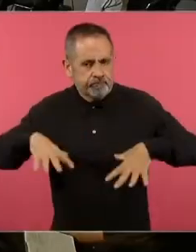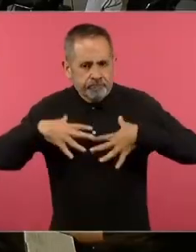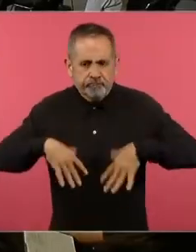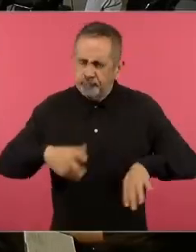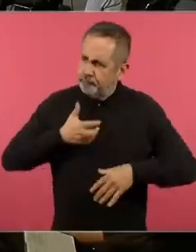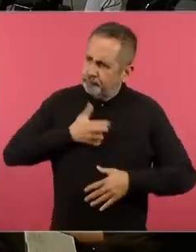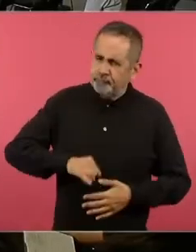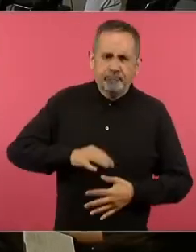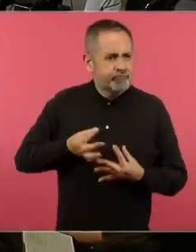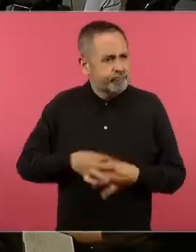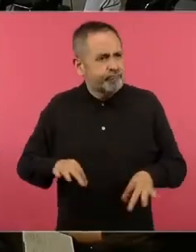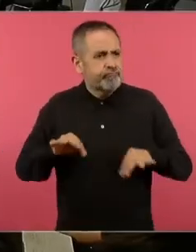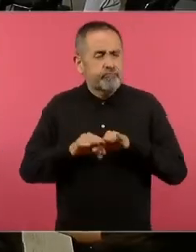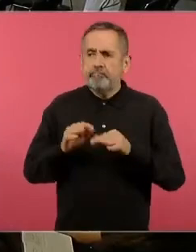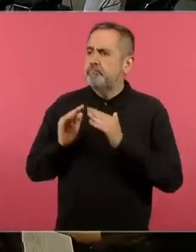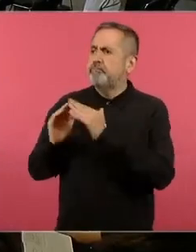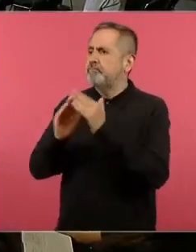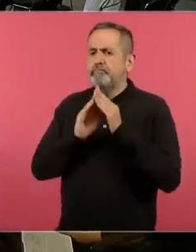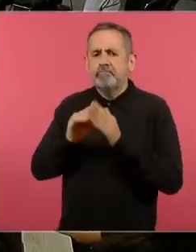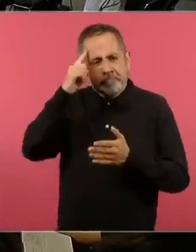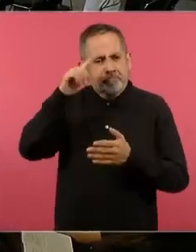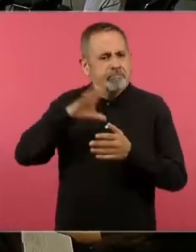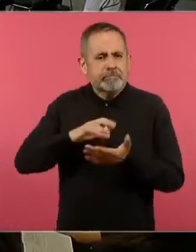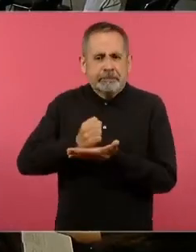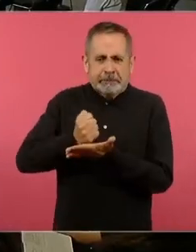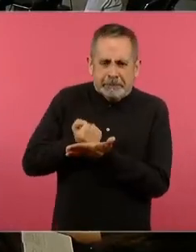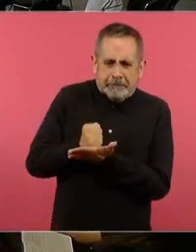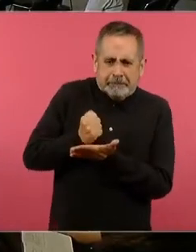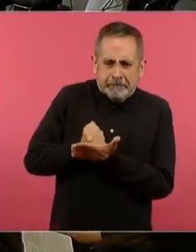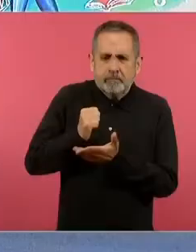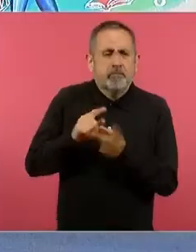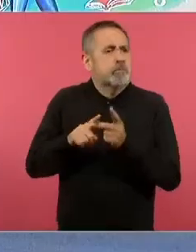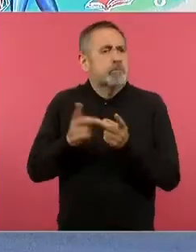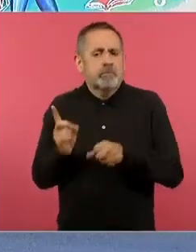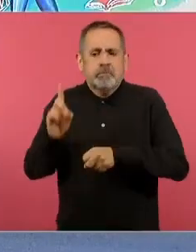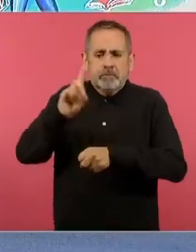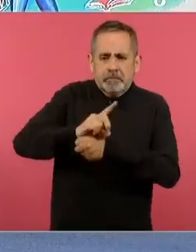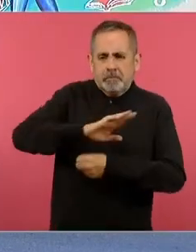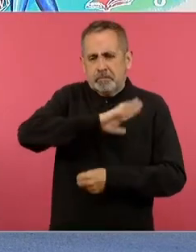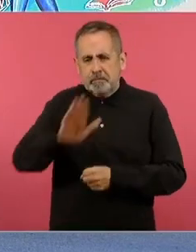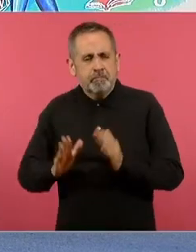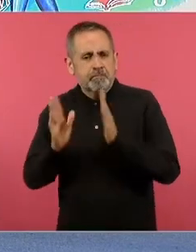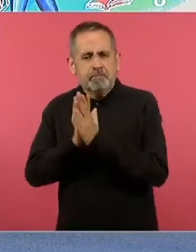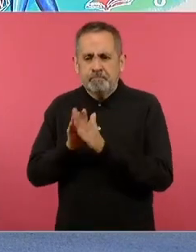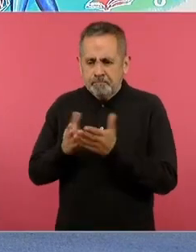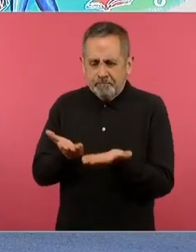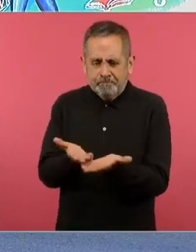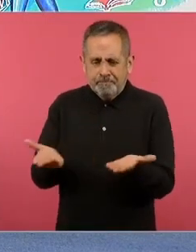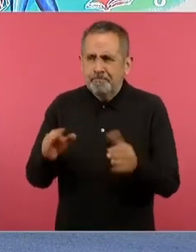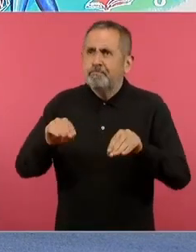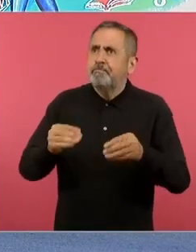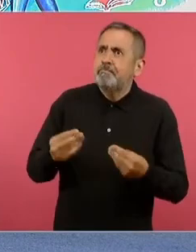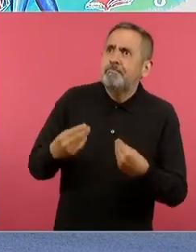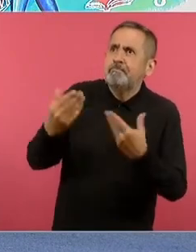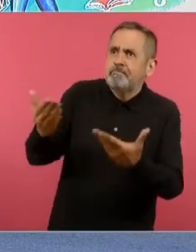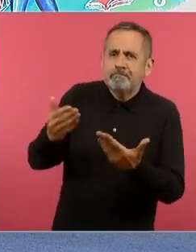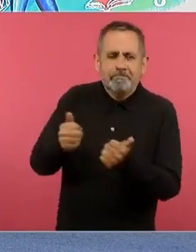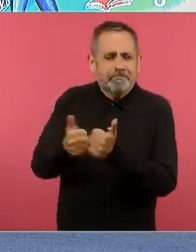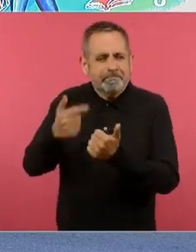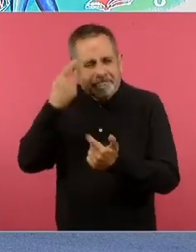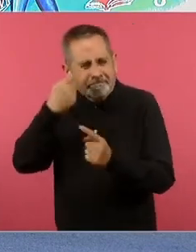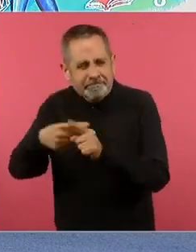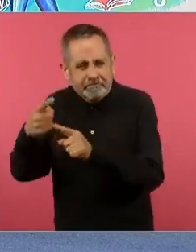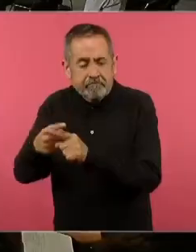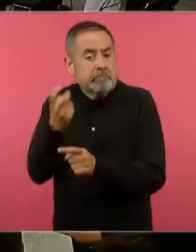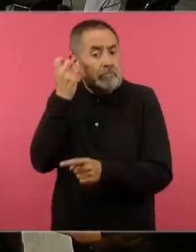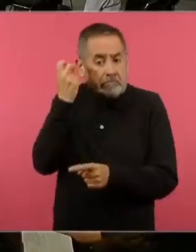de que seguramente en nuestras casas hay un molcajete o que el día de muertos ponemos un altar y que eso tiene que ver con la diversidad cultural por